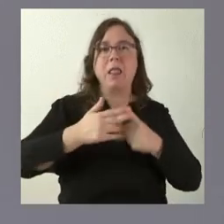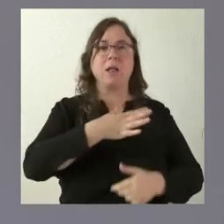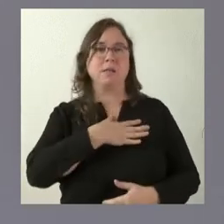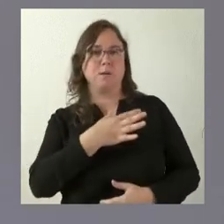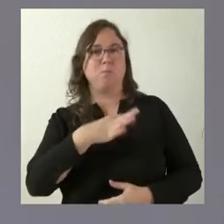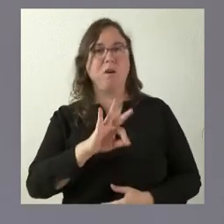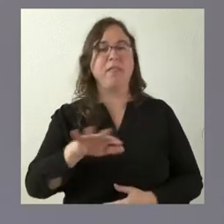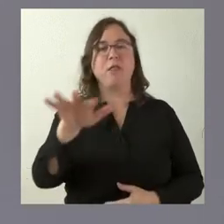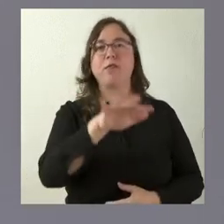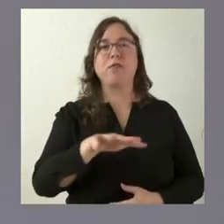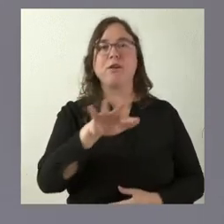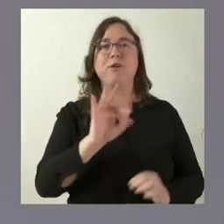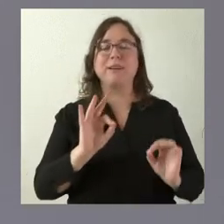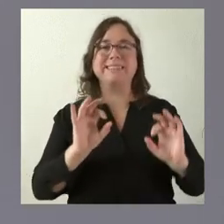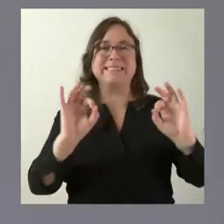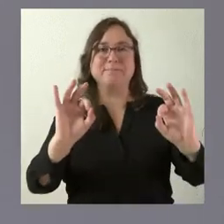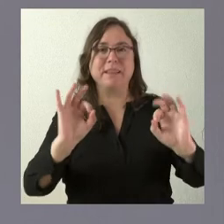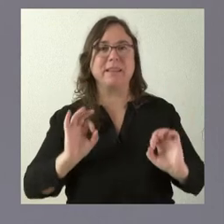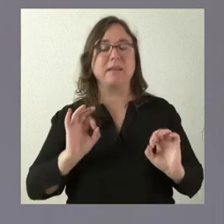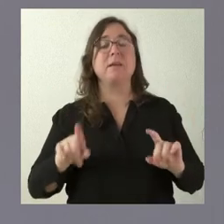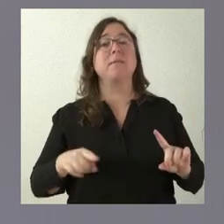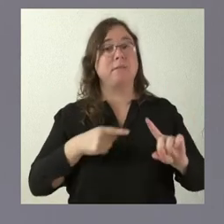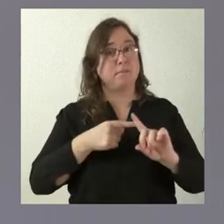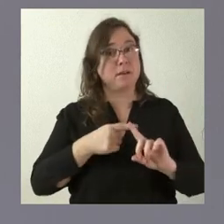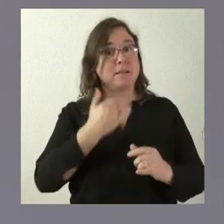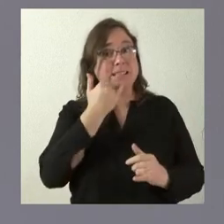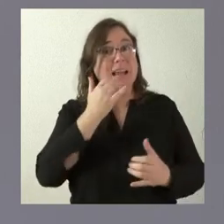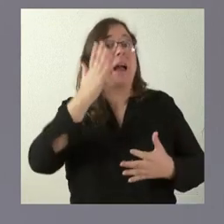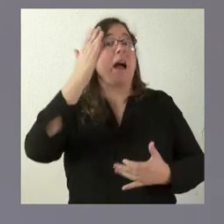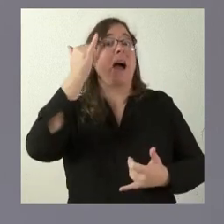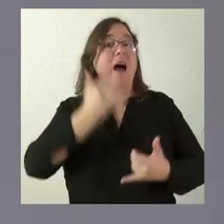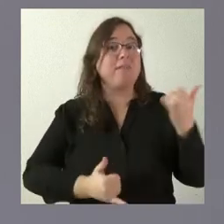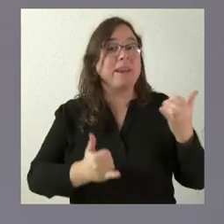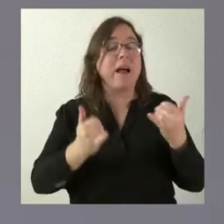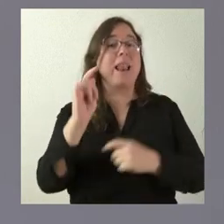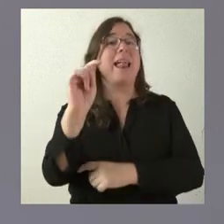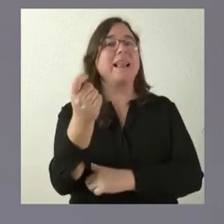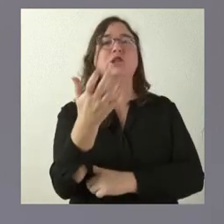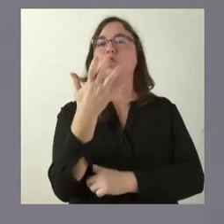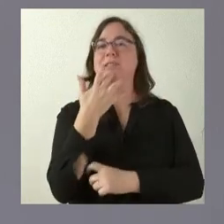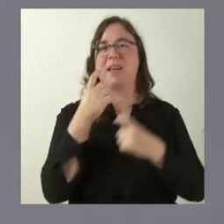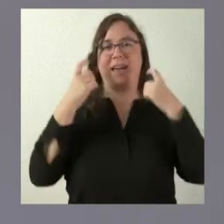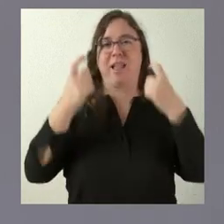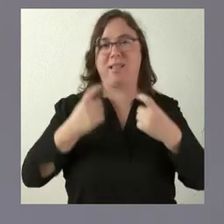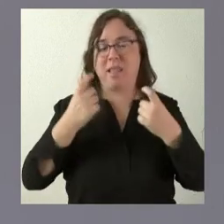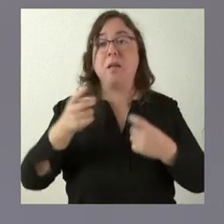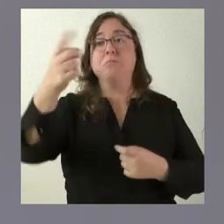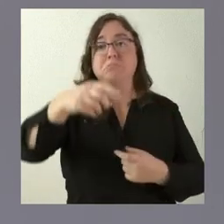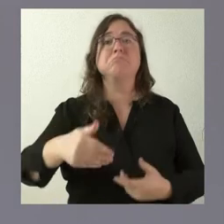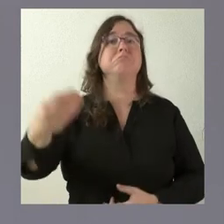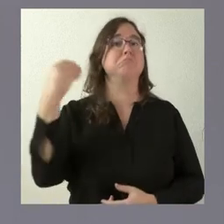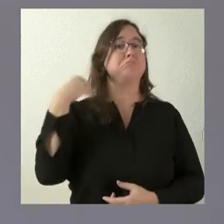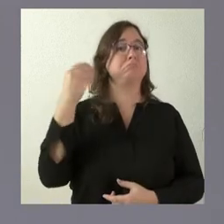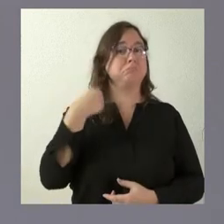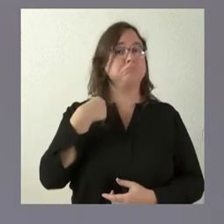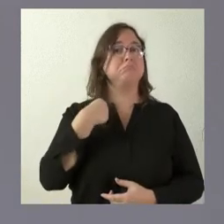para las zonas predeterminadas y que al final solo se ganan las batallas que se dan. Y esta batalla que usted plantea, la Junta de Castilla